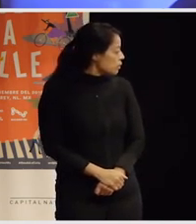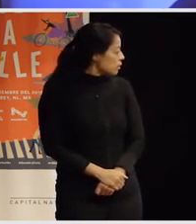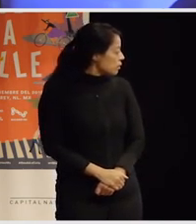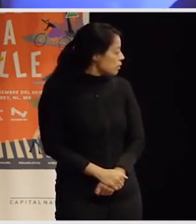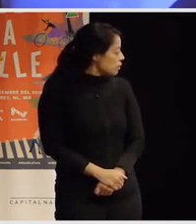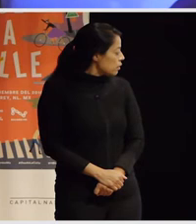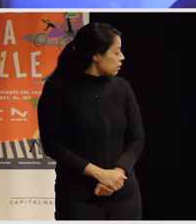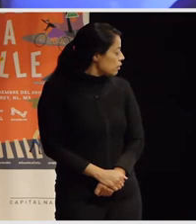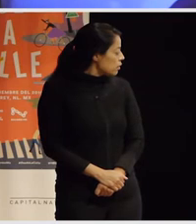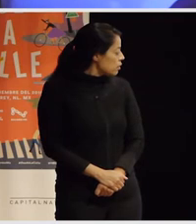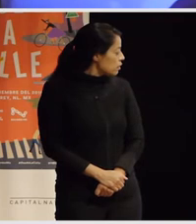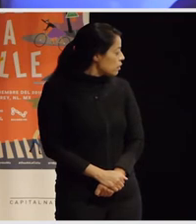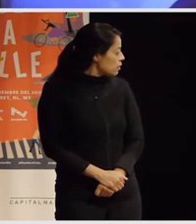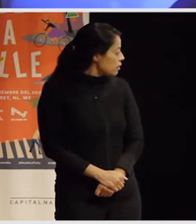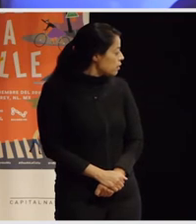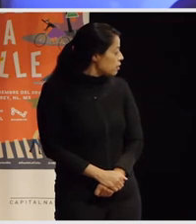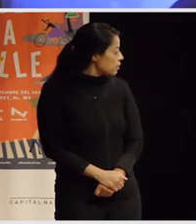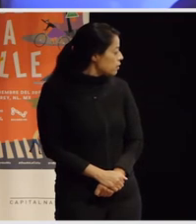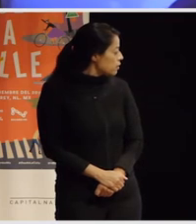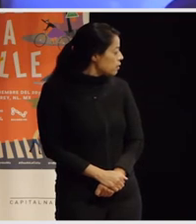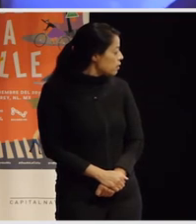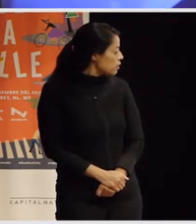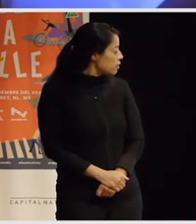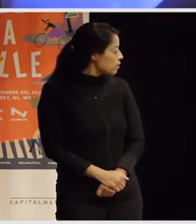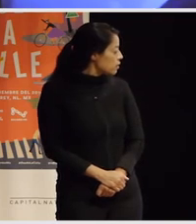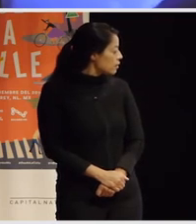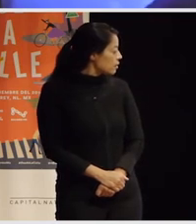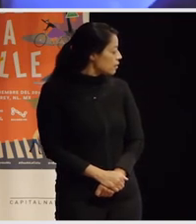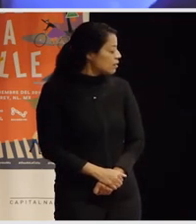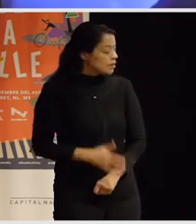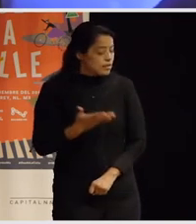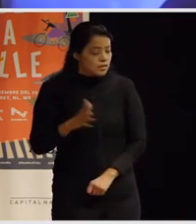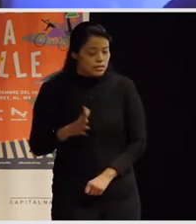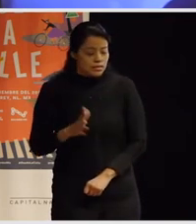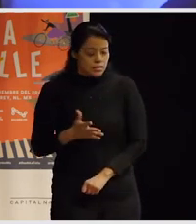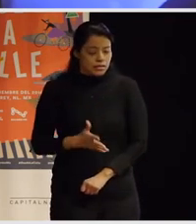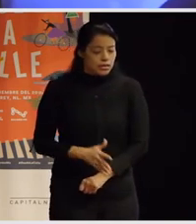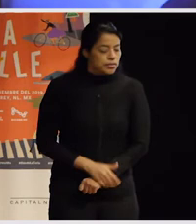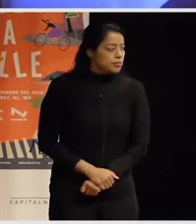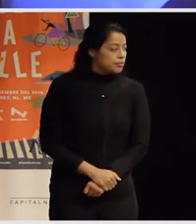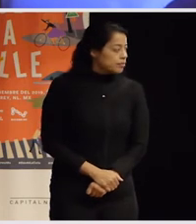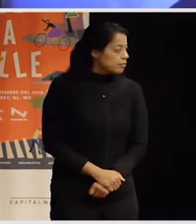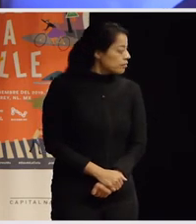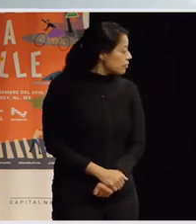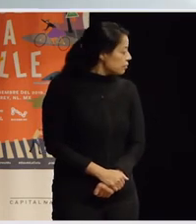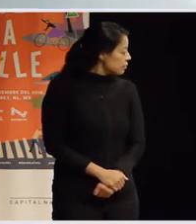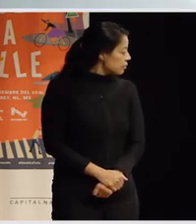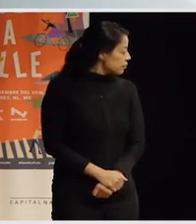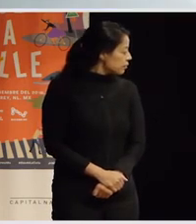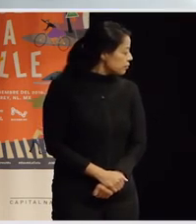¿alcanzaste a escuchar bien la pregunta? bueno creo que más o menos la he entendido pero no se había demasiado bien